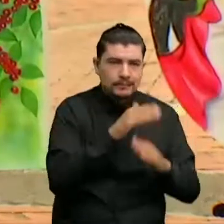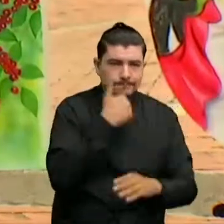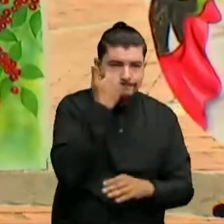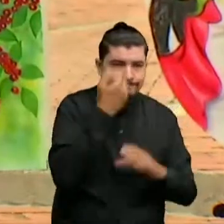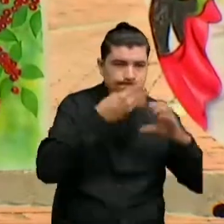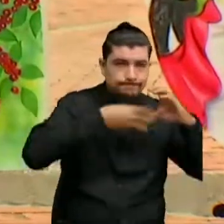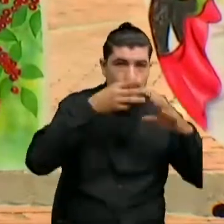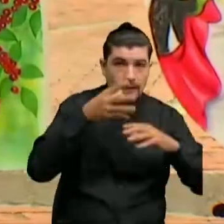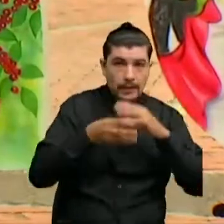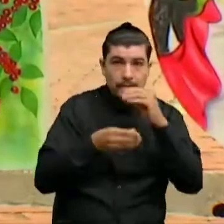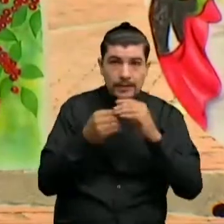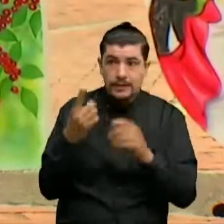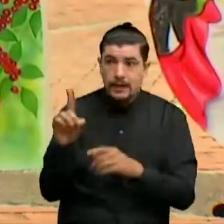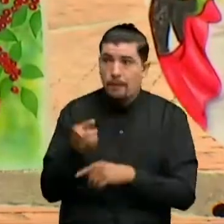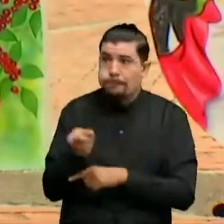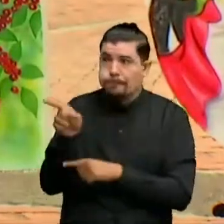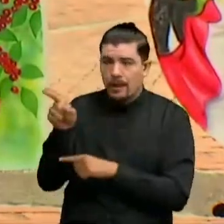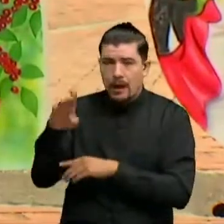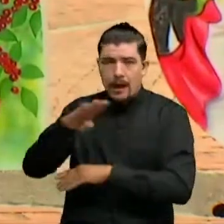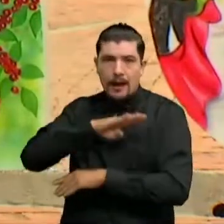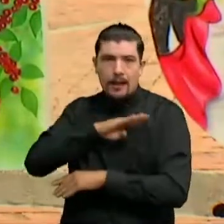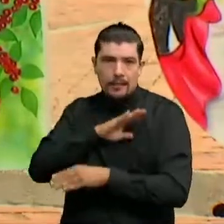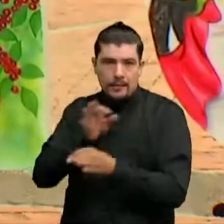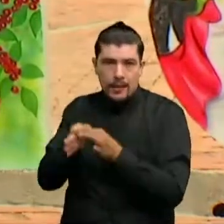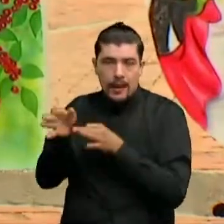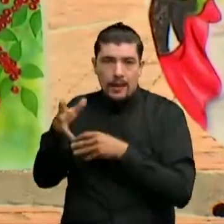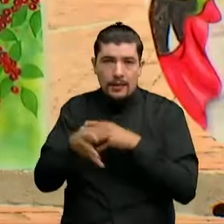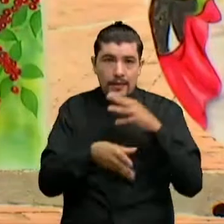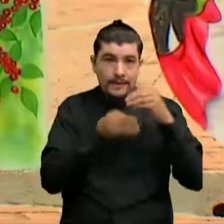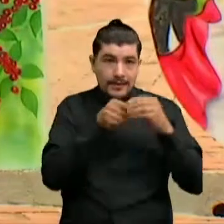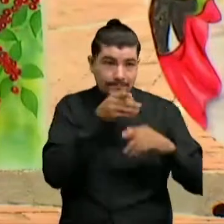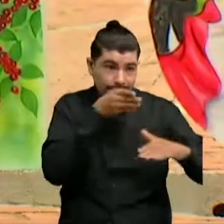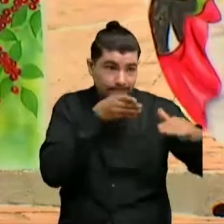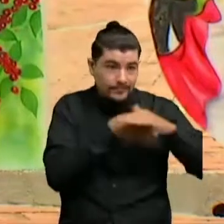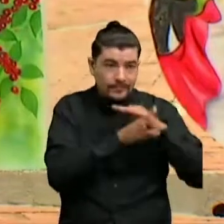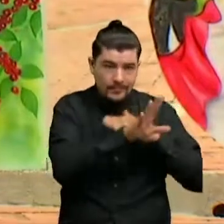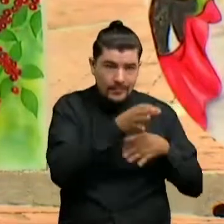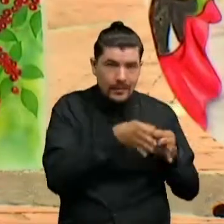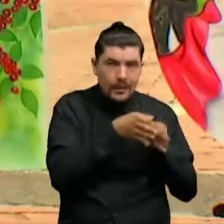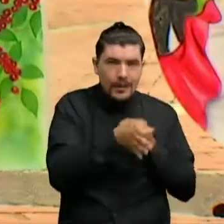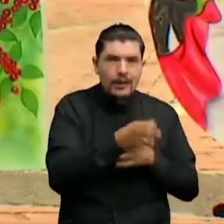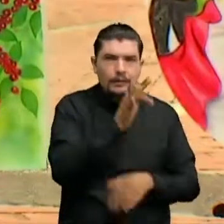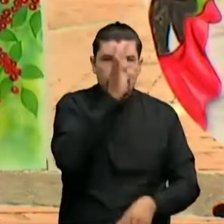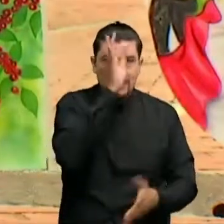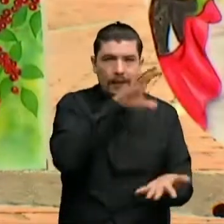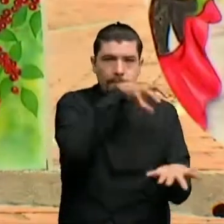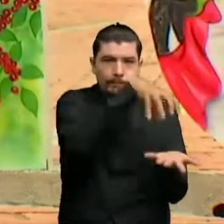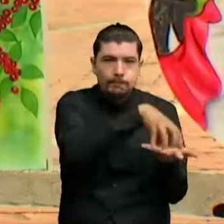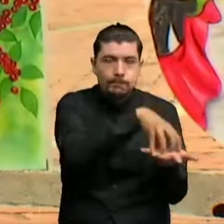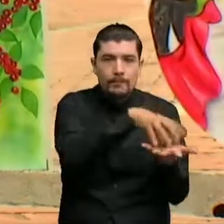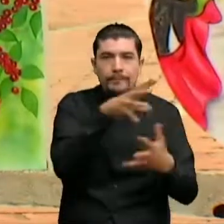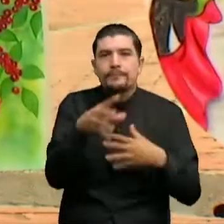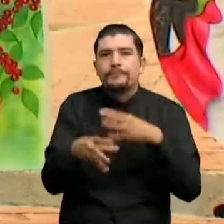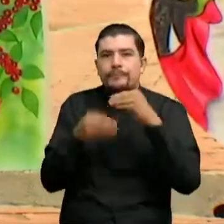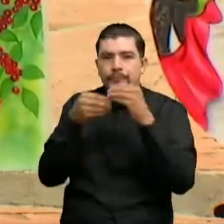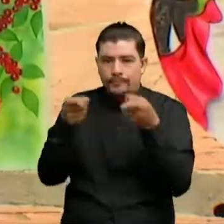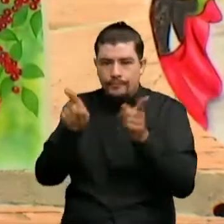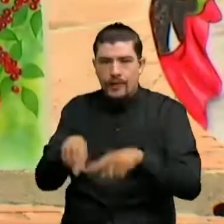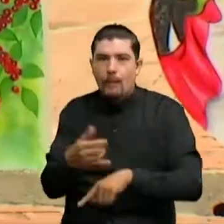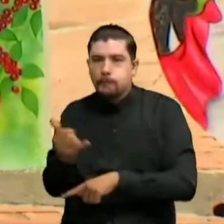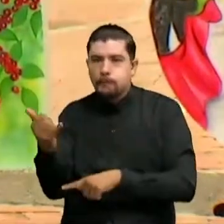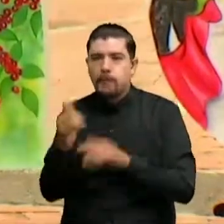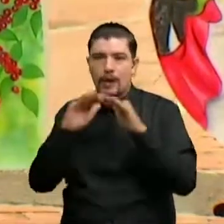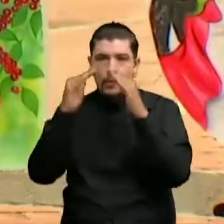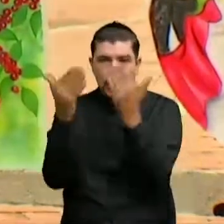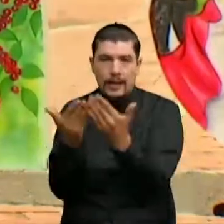también a mi derecha Con la Alcaldía Municipal Y en la entrada del pueblo se ubica el hospital Y desde luego también el colegio